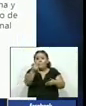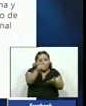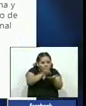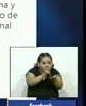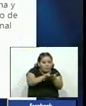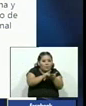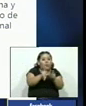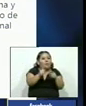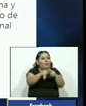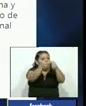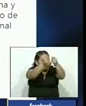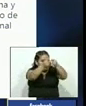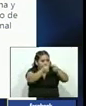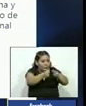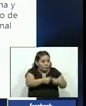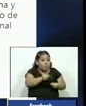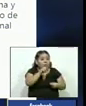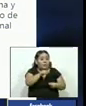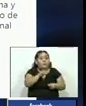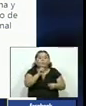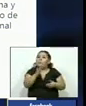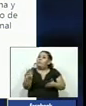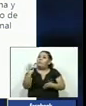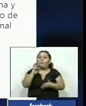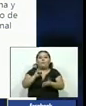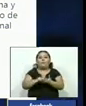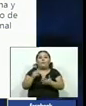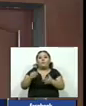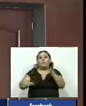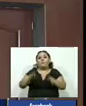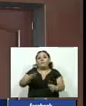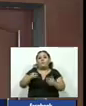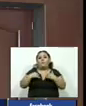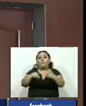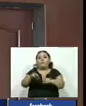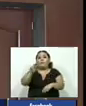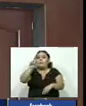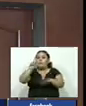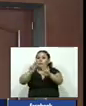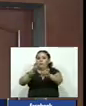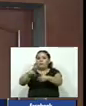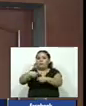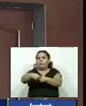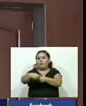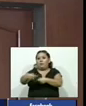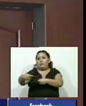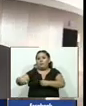dinero y activos enfrentarán un nuevo juicio programado para el 7 de diciembre